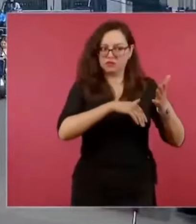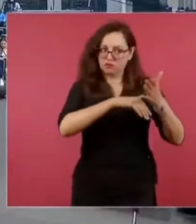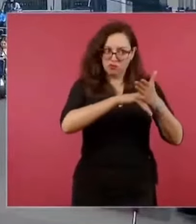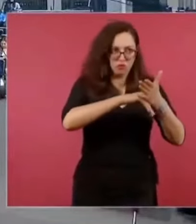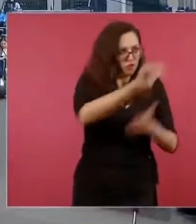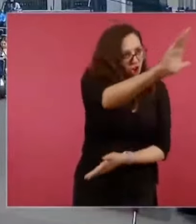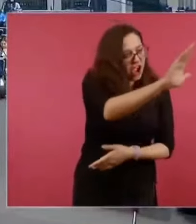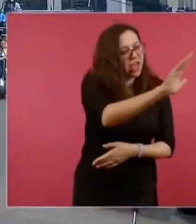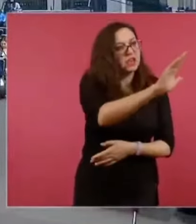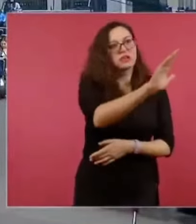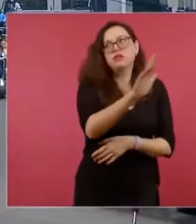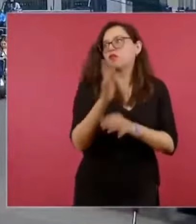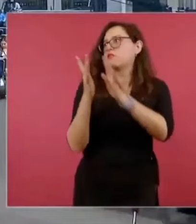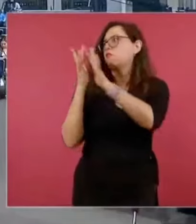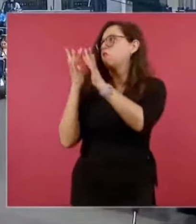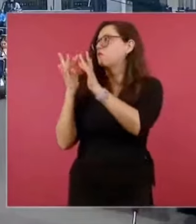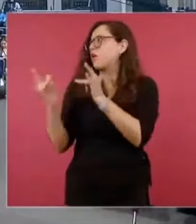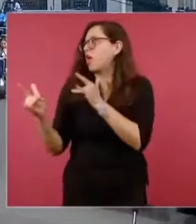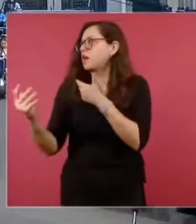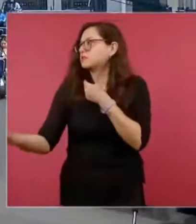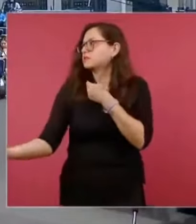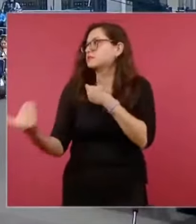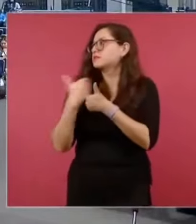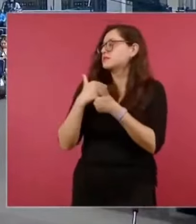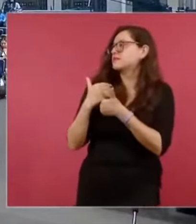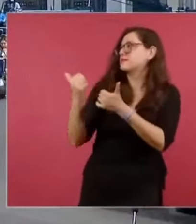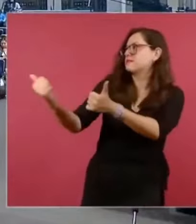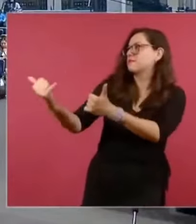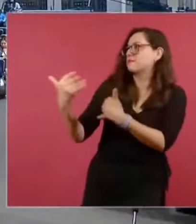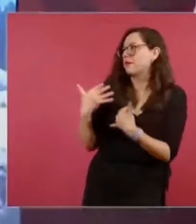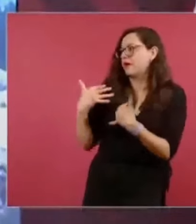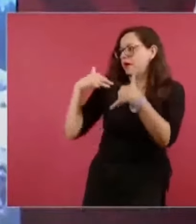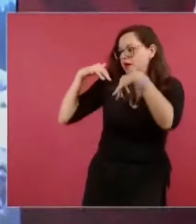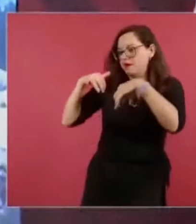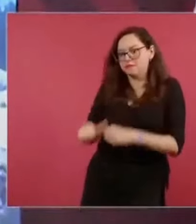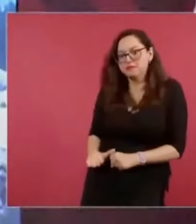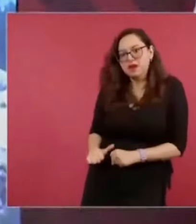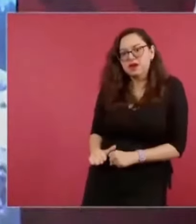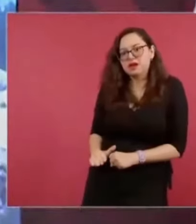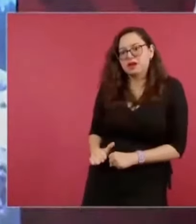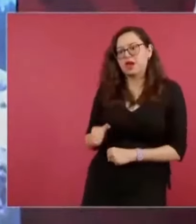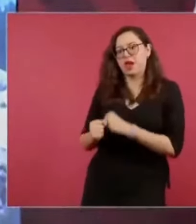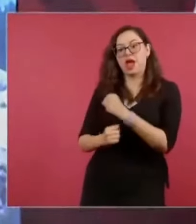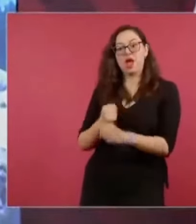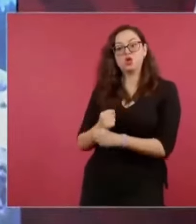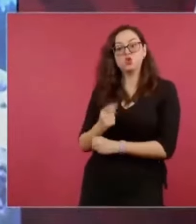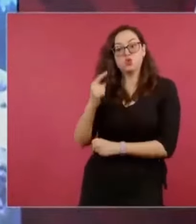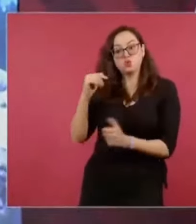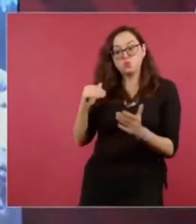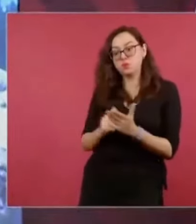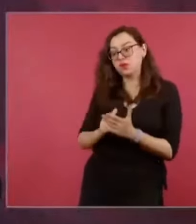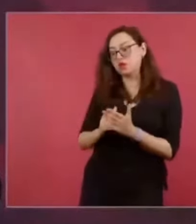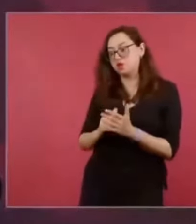con la llamada guerra a los pasteles, mil 838,